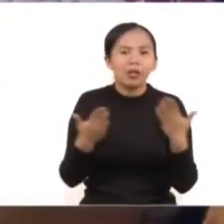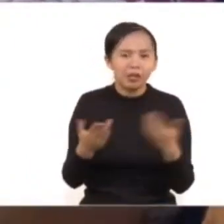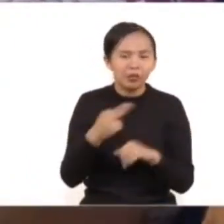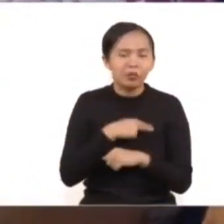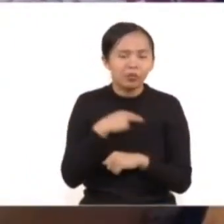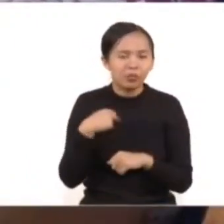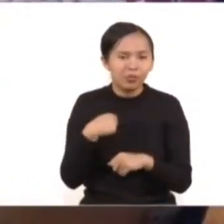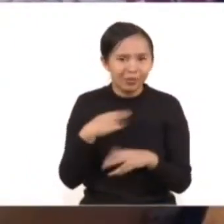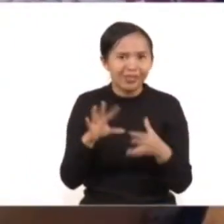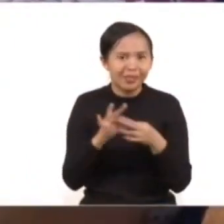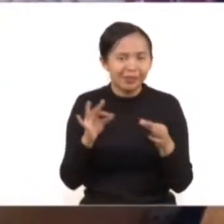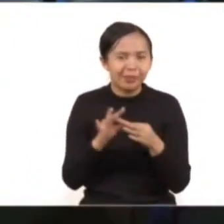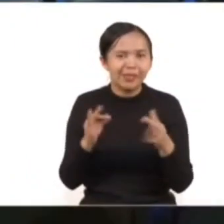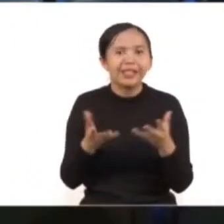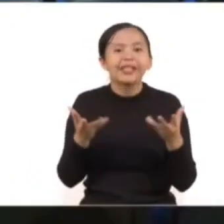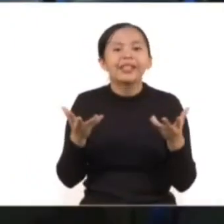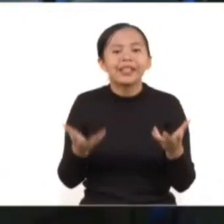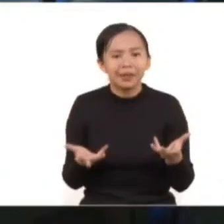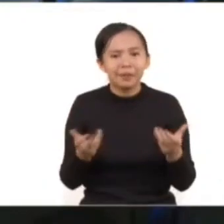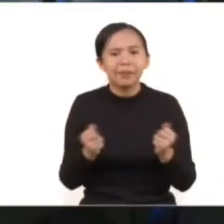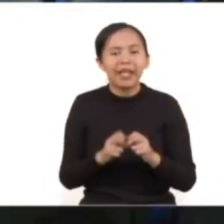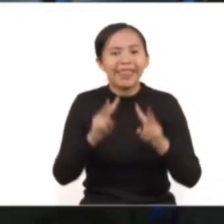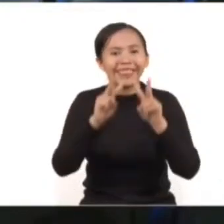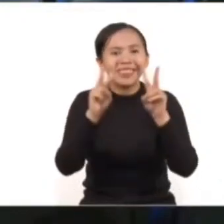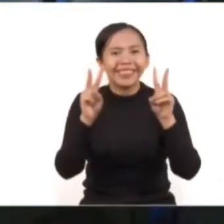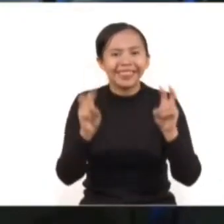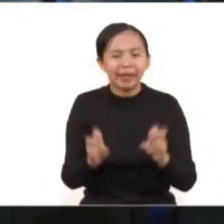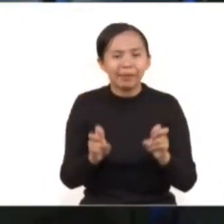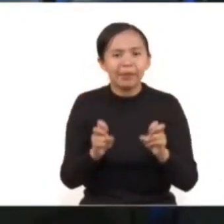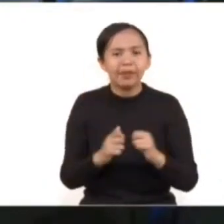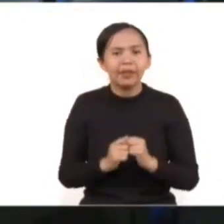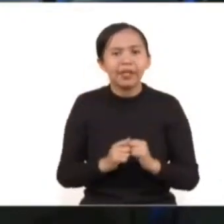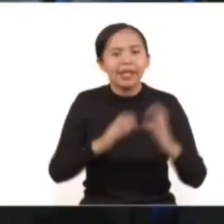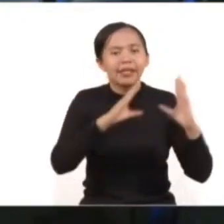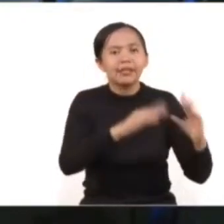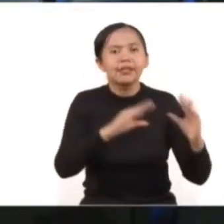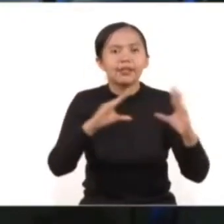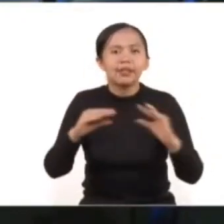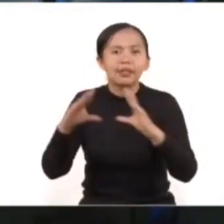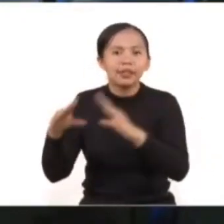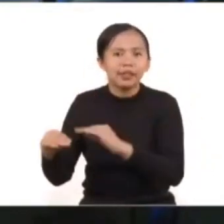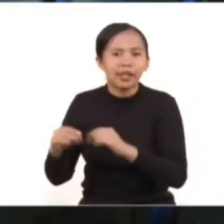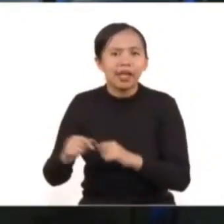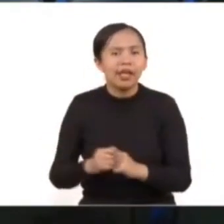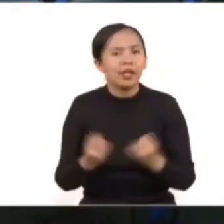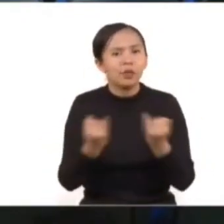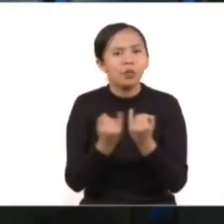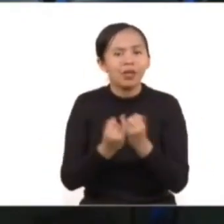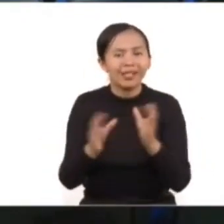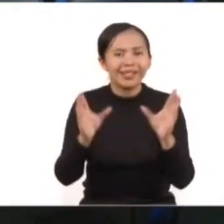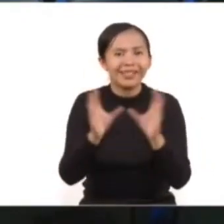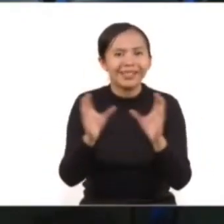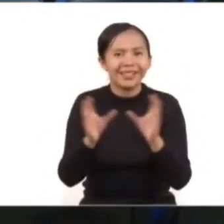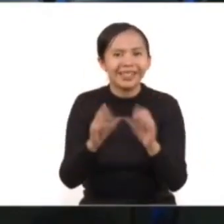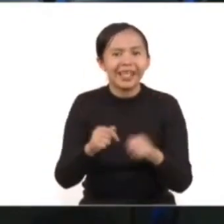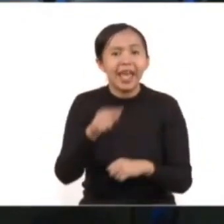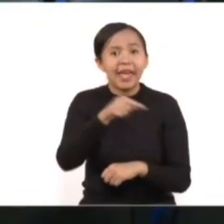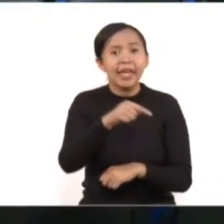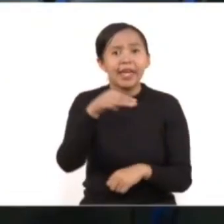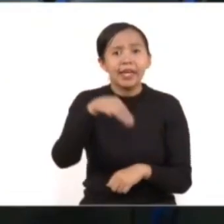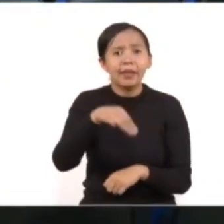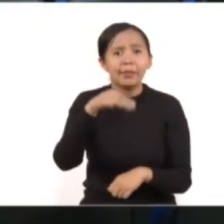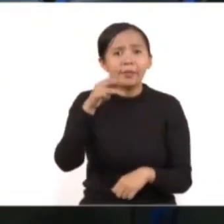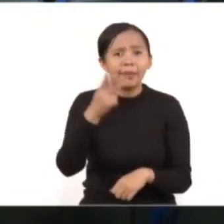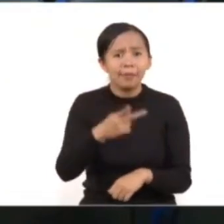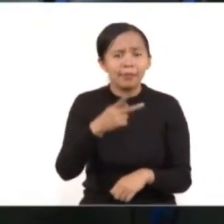que nos toca a nosotros es el tema de la formación, capacitación y certificación de los ministerios